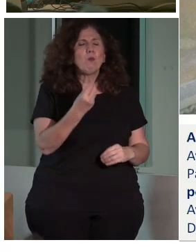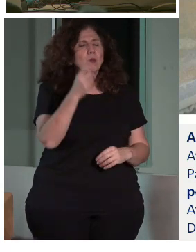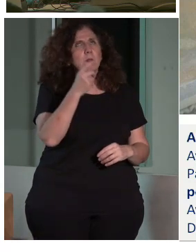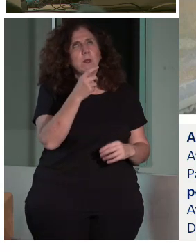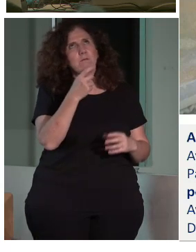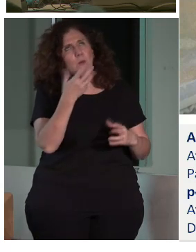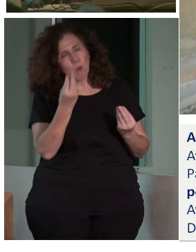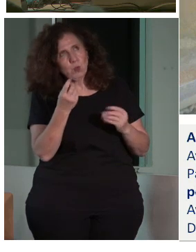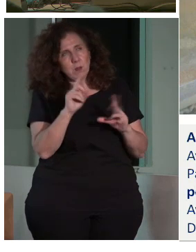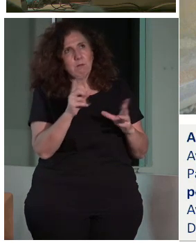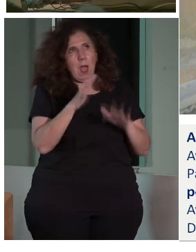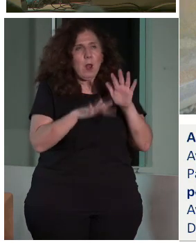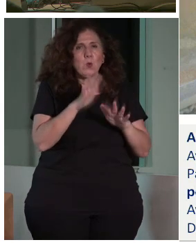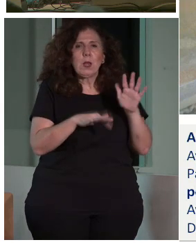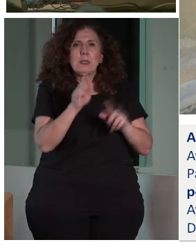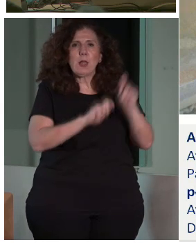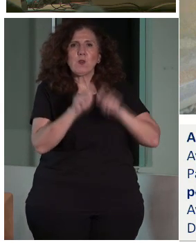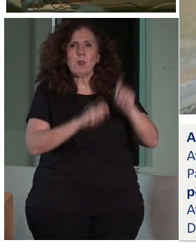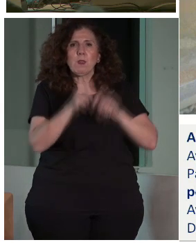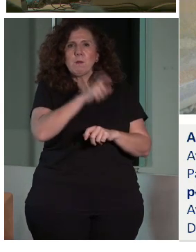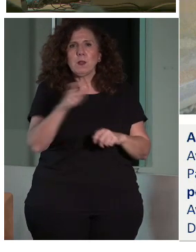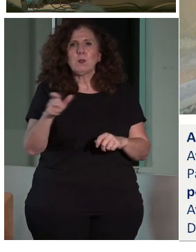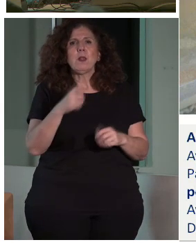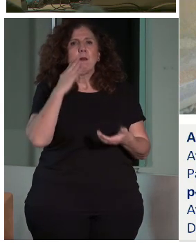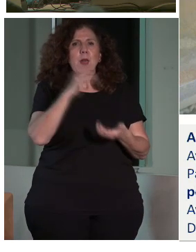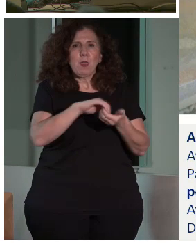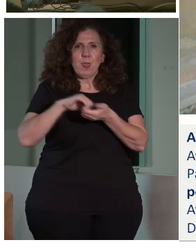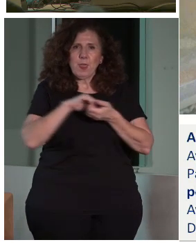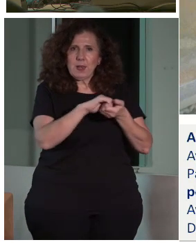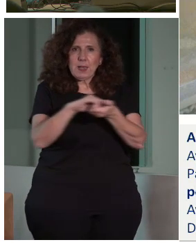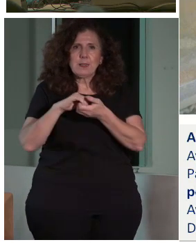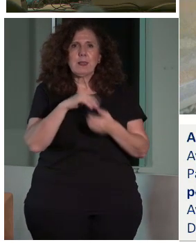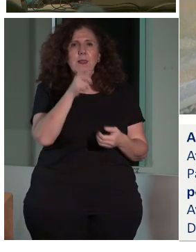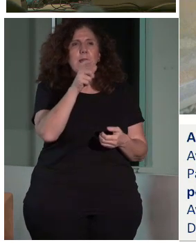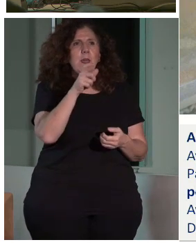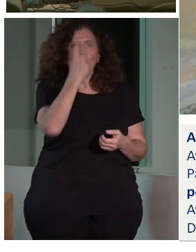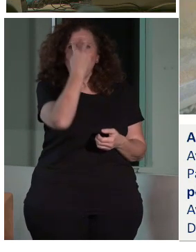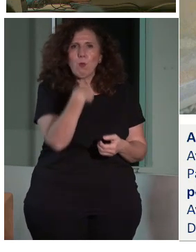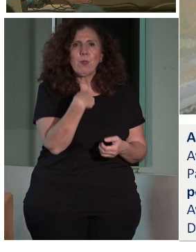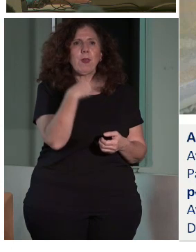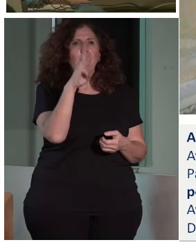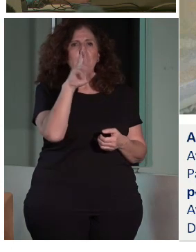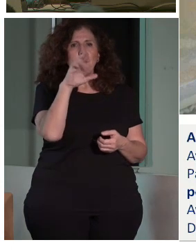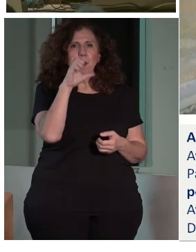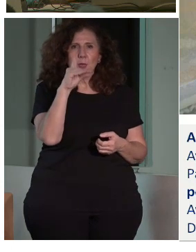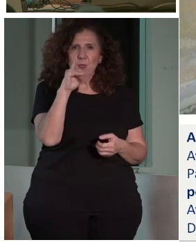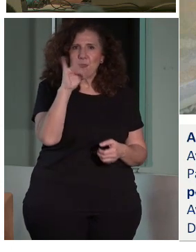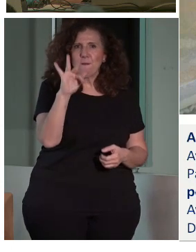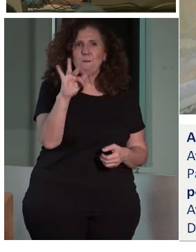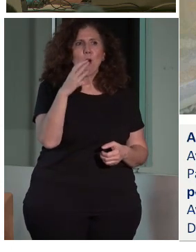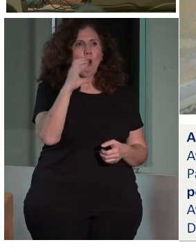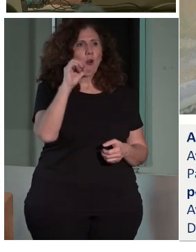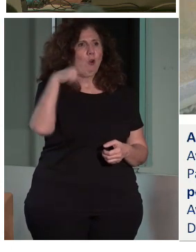bueno, muchas, pues estaba la CEN de Sordos, de la ONCE, de PREDIF, COCENFE, estaban